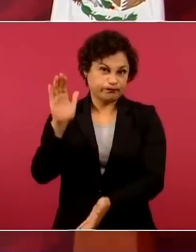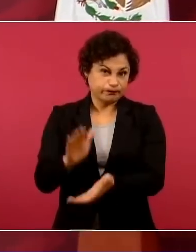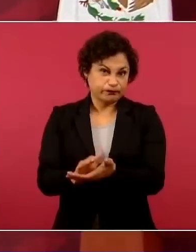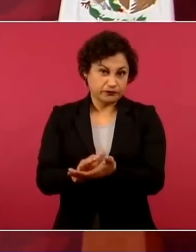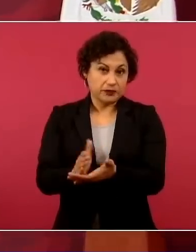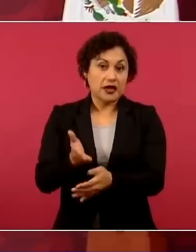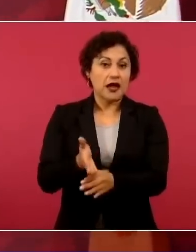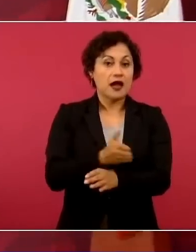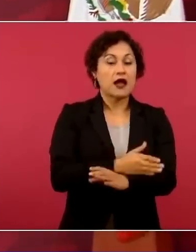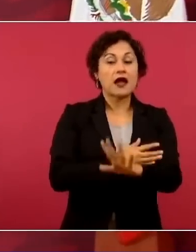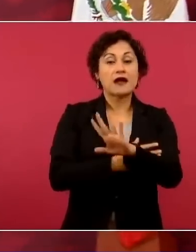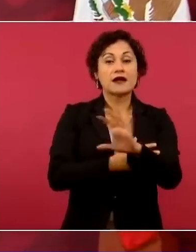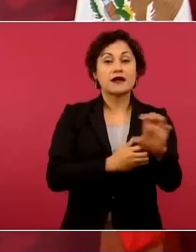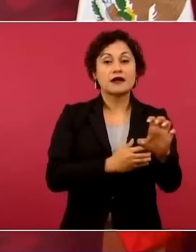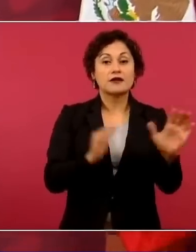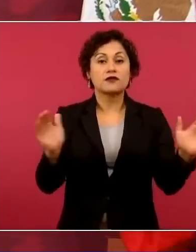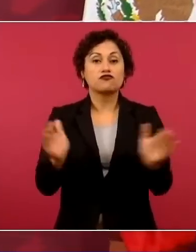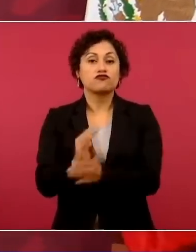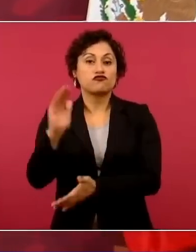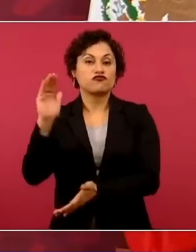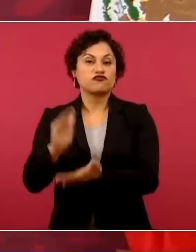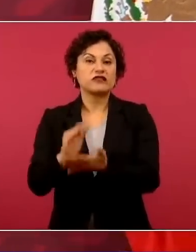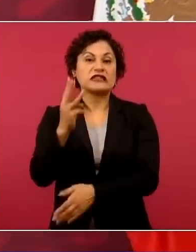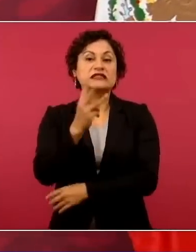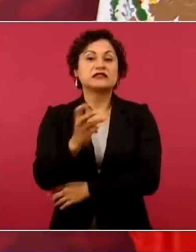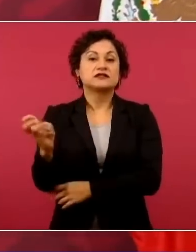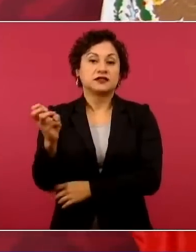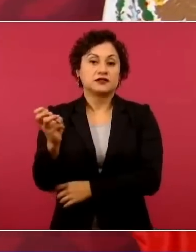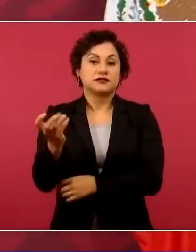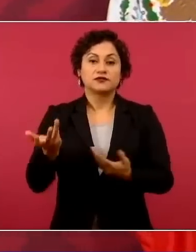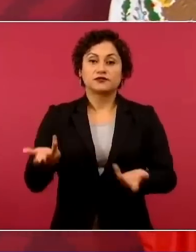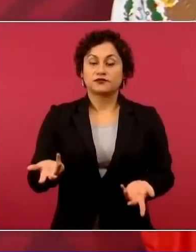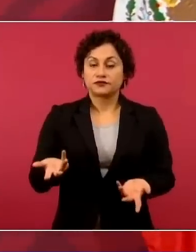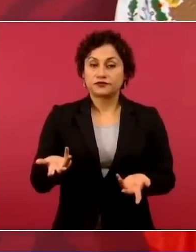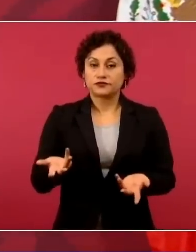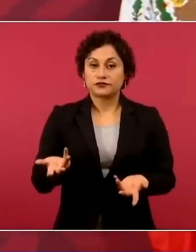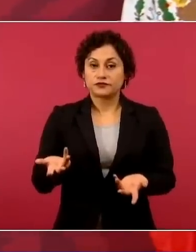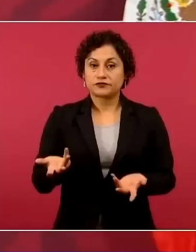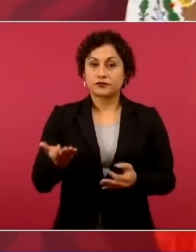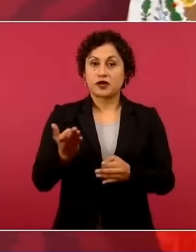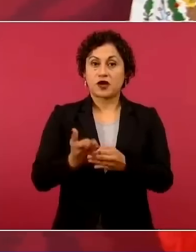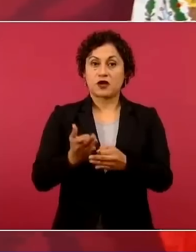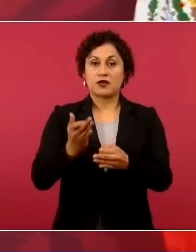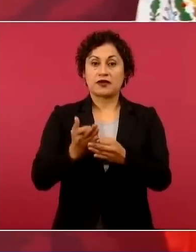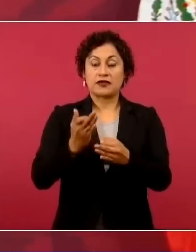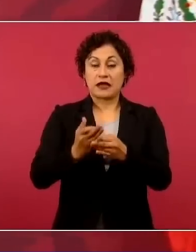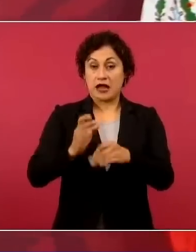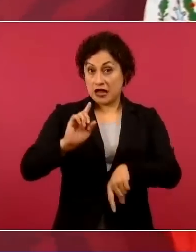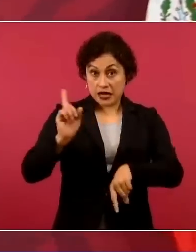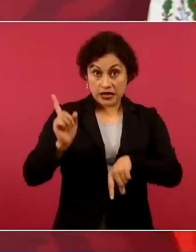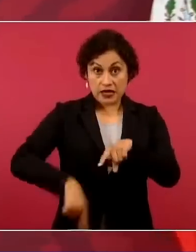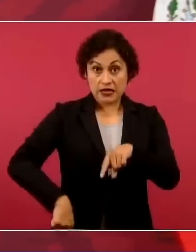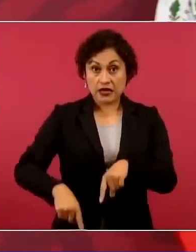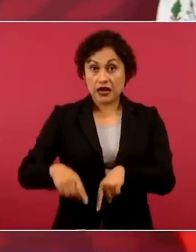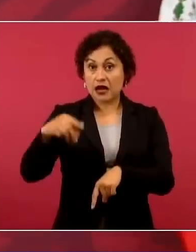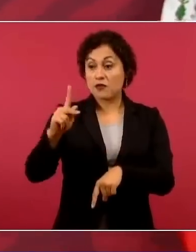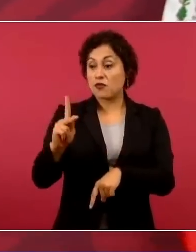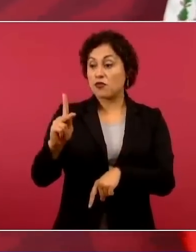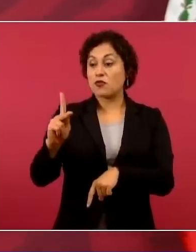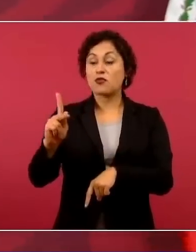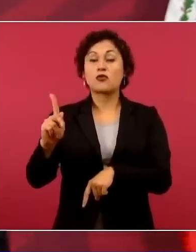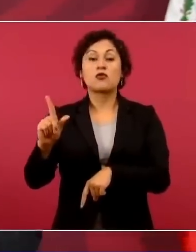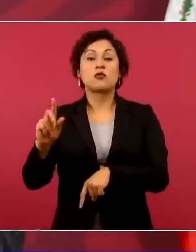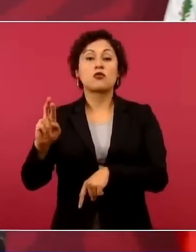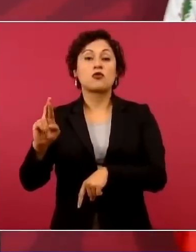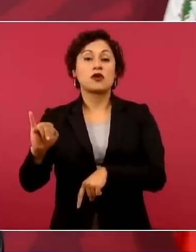300, no se puede quitar a los plurinominales y